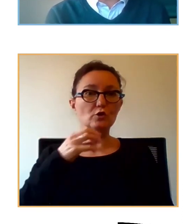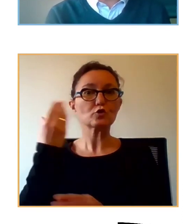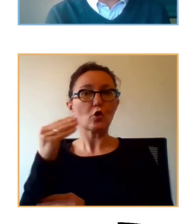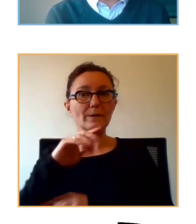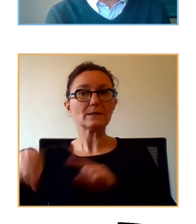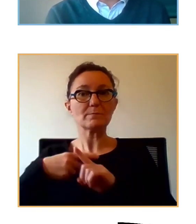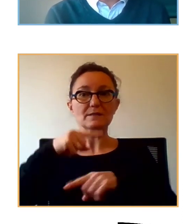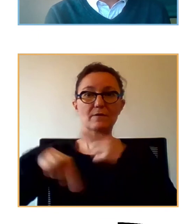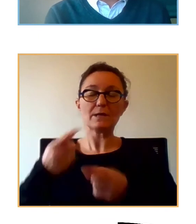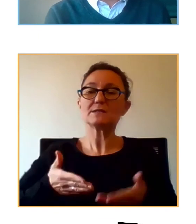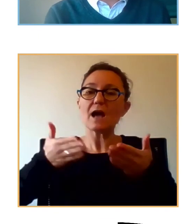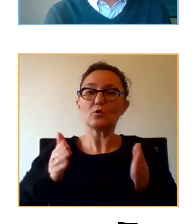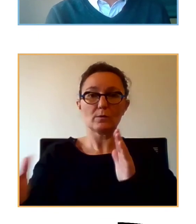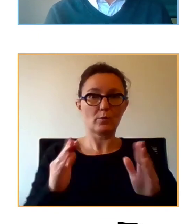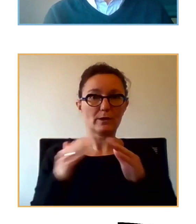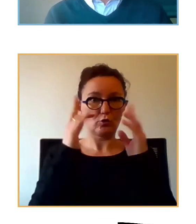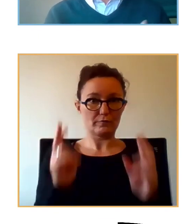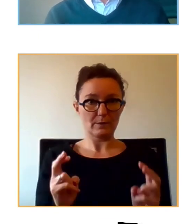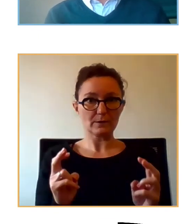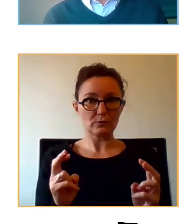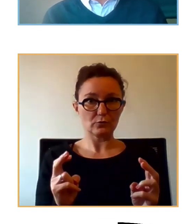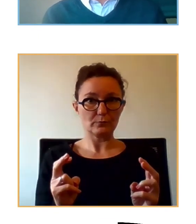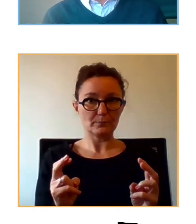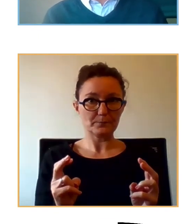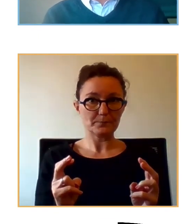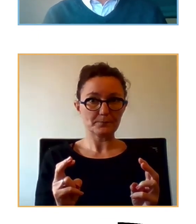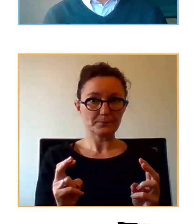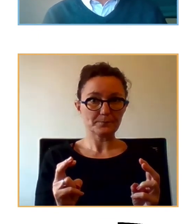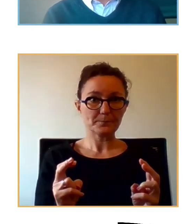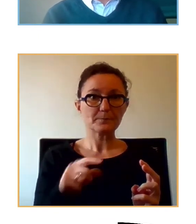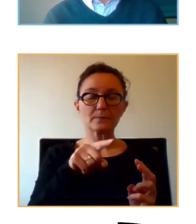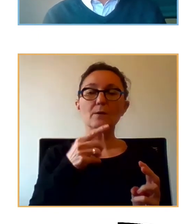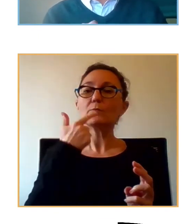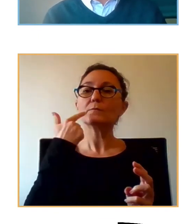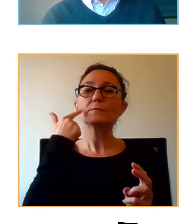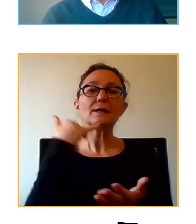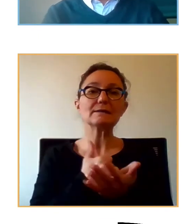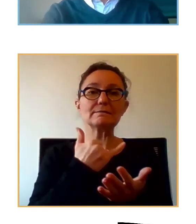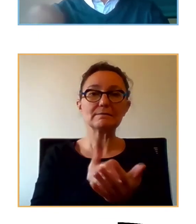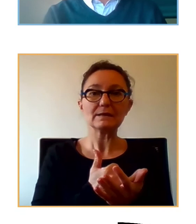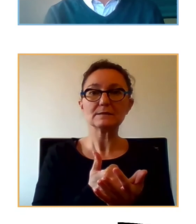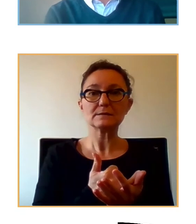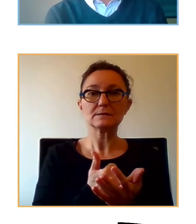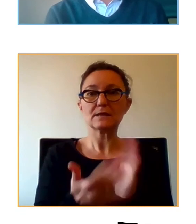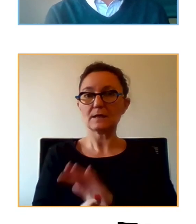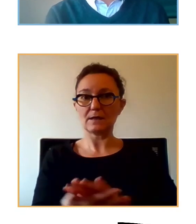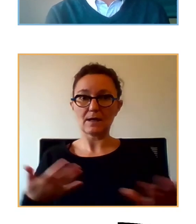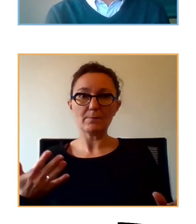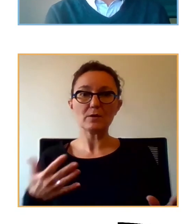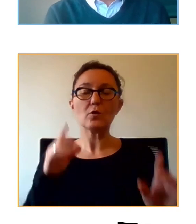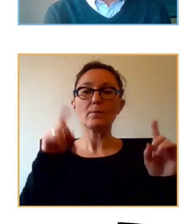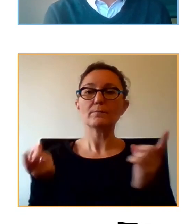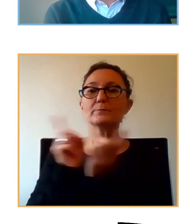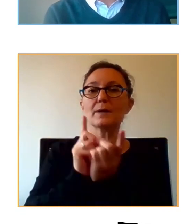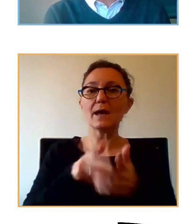durante el confinamiento. Y es, permitiamos hacer un test de no sé emocional rápido, una PCR emocional, y si había algún tipo de